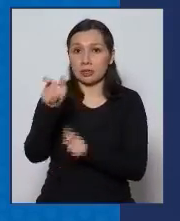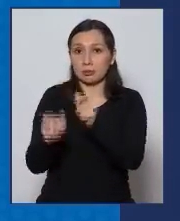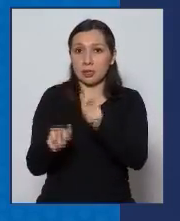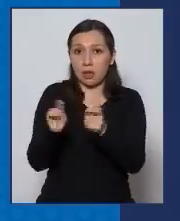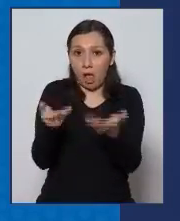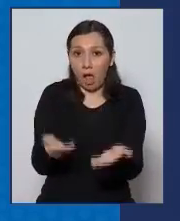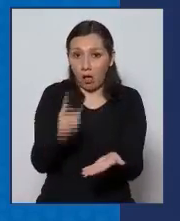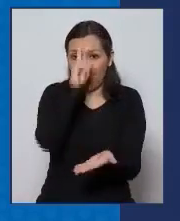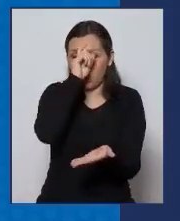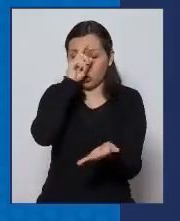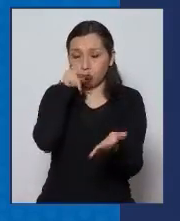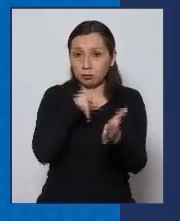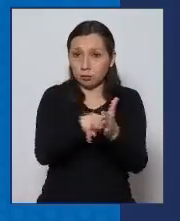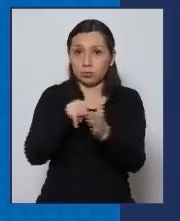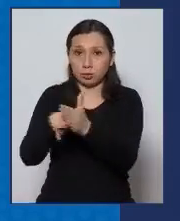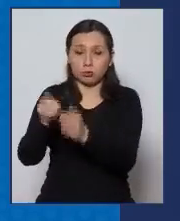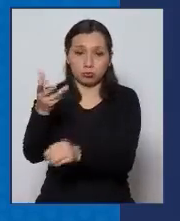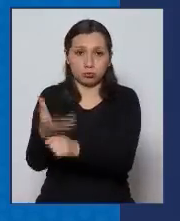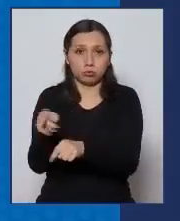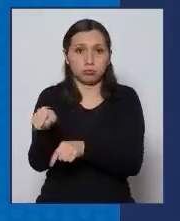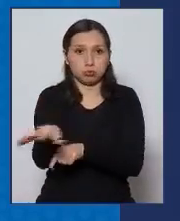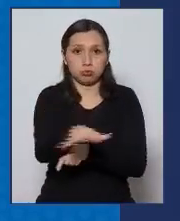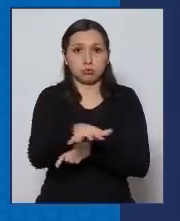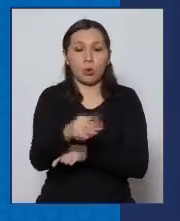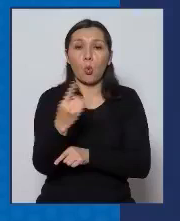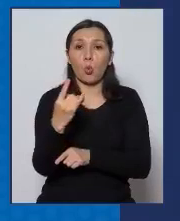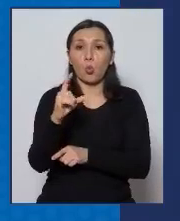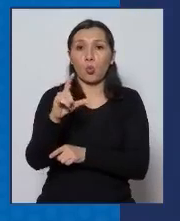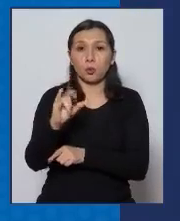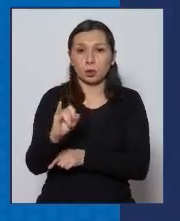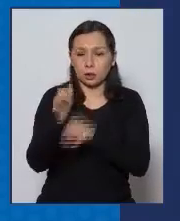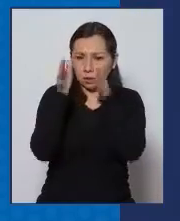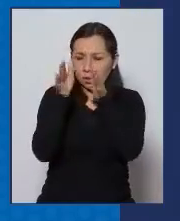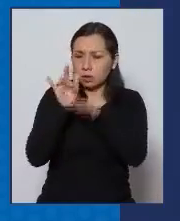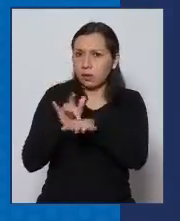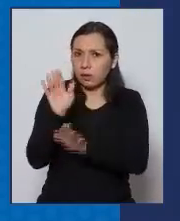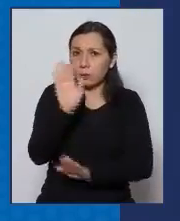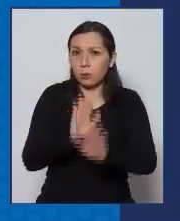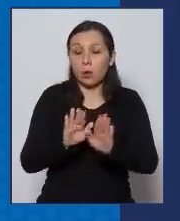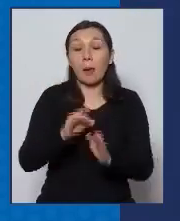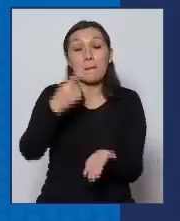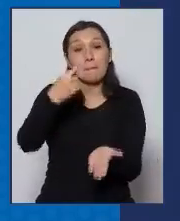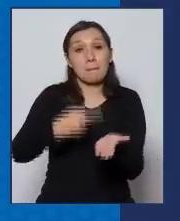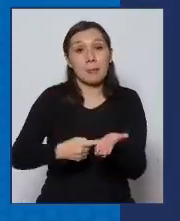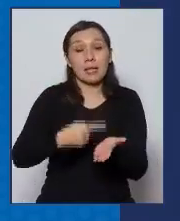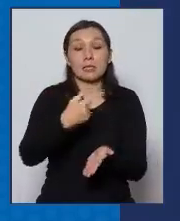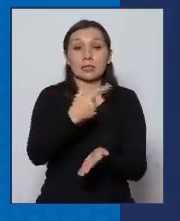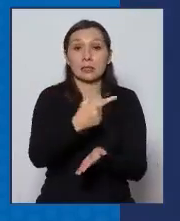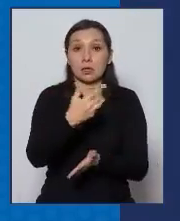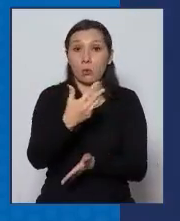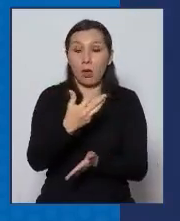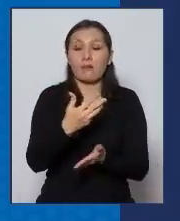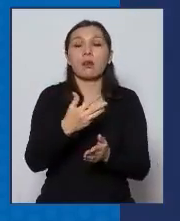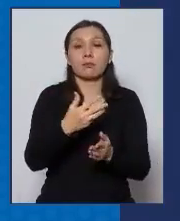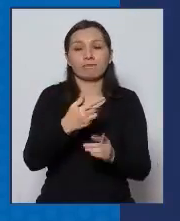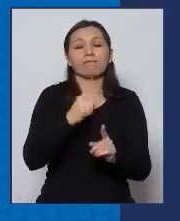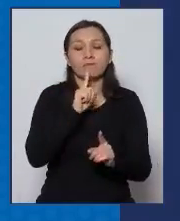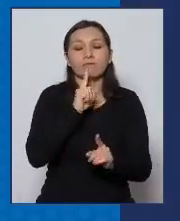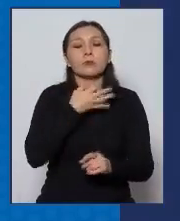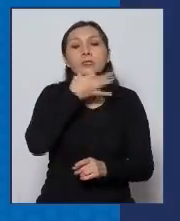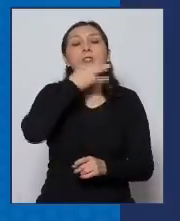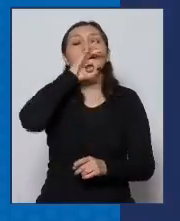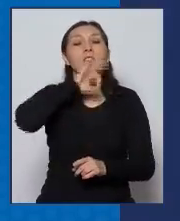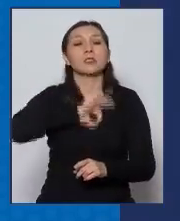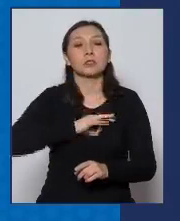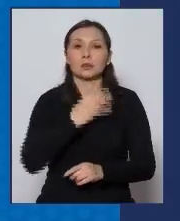personas hospitalizadas en unidades de cuidados intensivos, de las cuales 1.079 están conectadas a